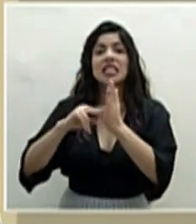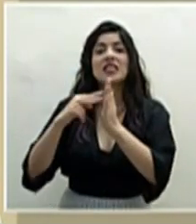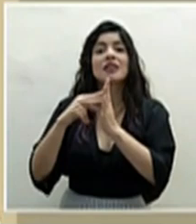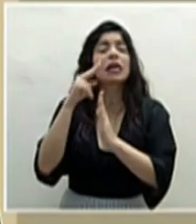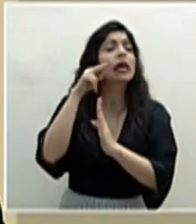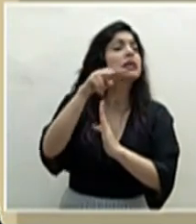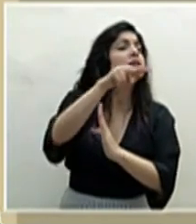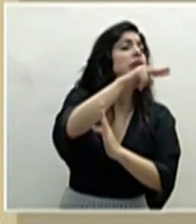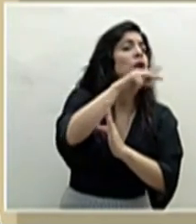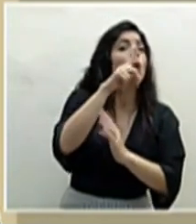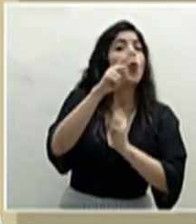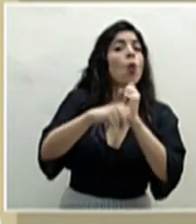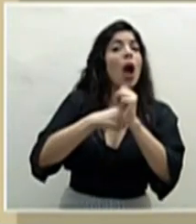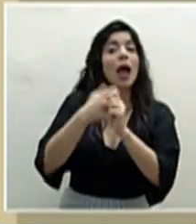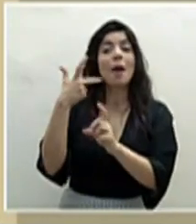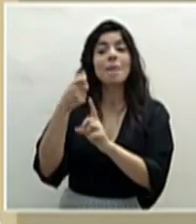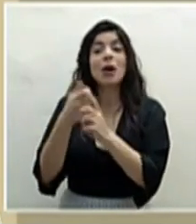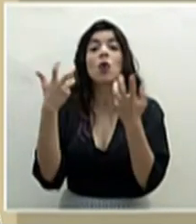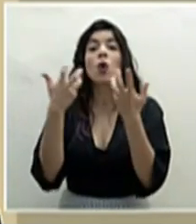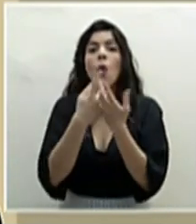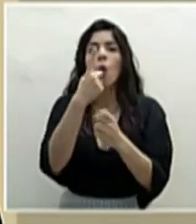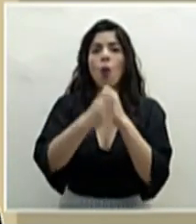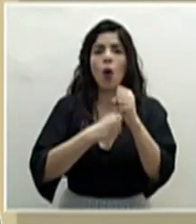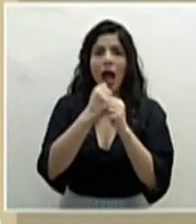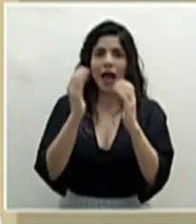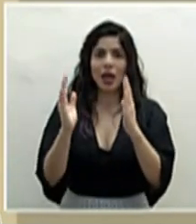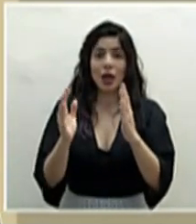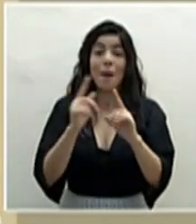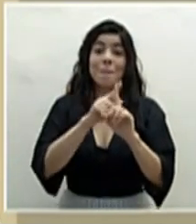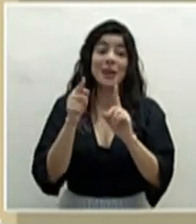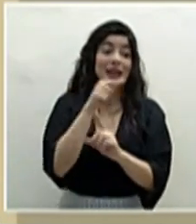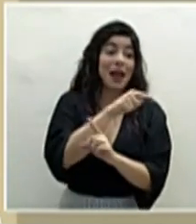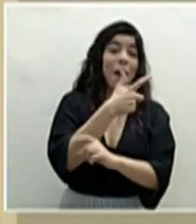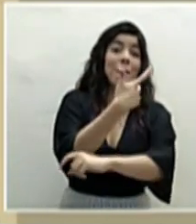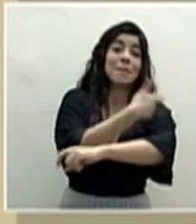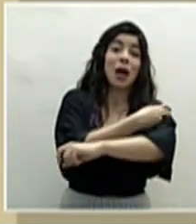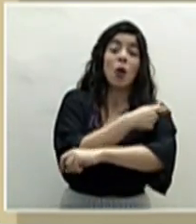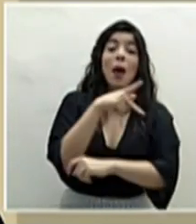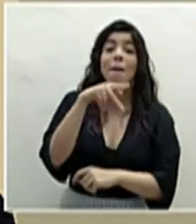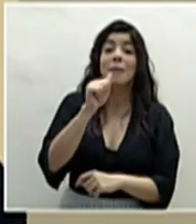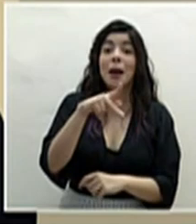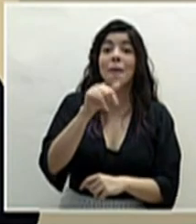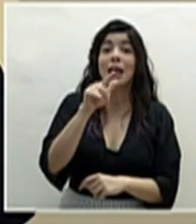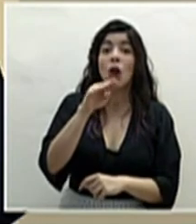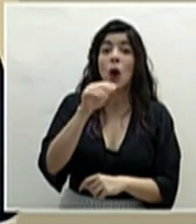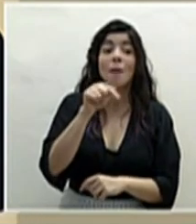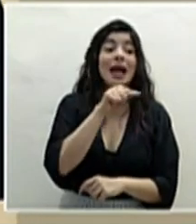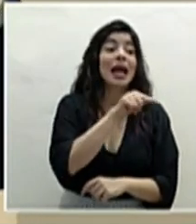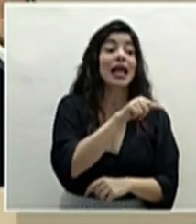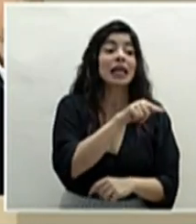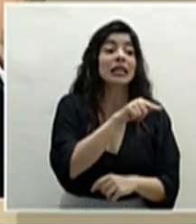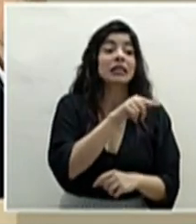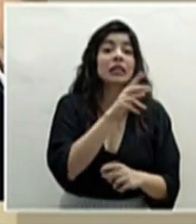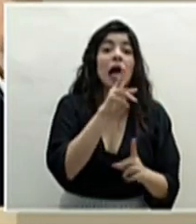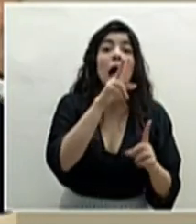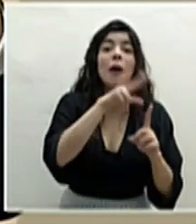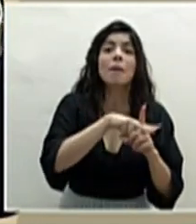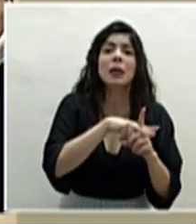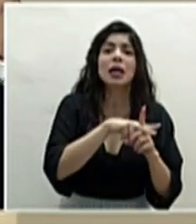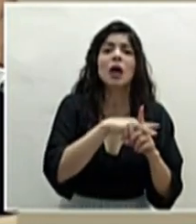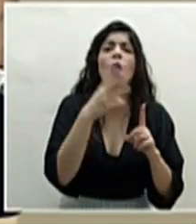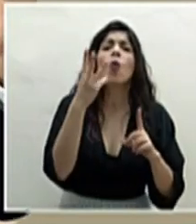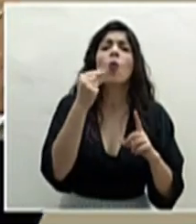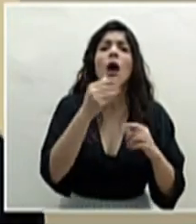impacto en un año. Para esta vacuna contra el virus del papiloma humano estamos proyectando un impacto